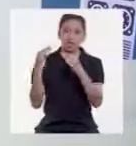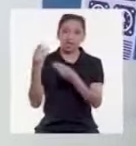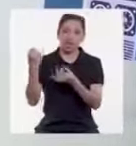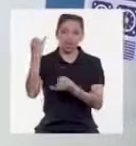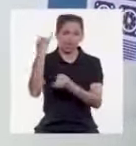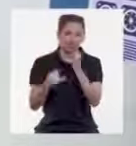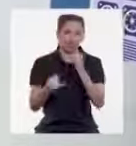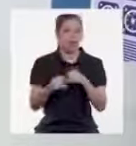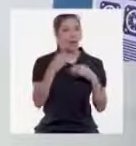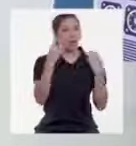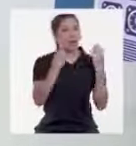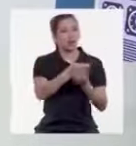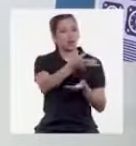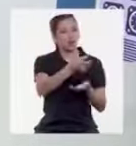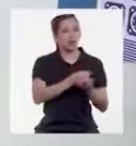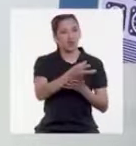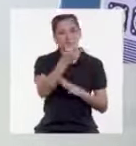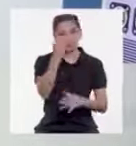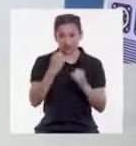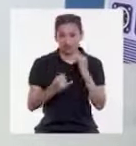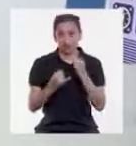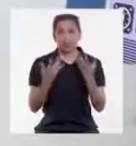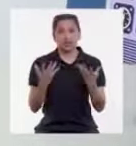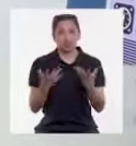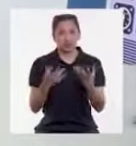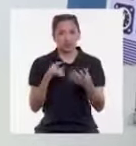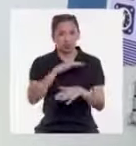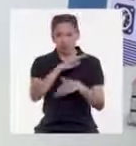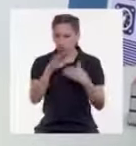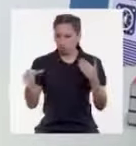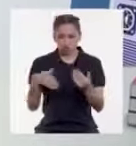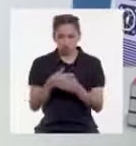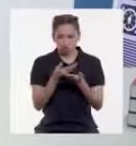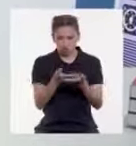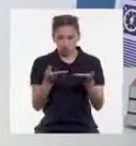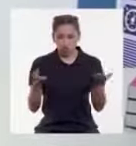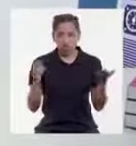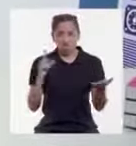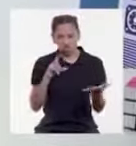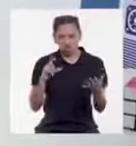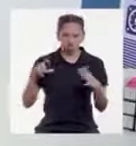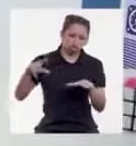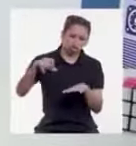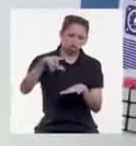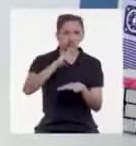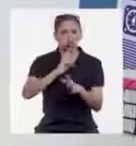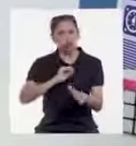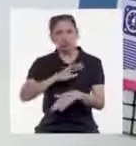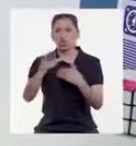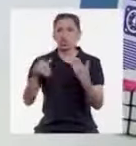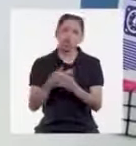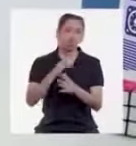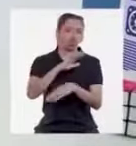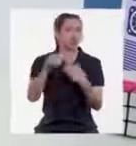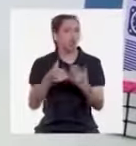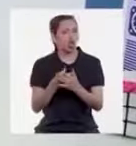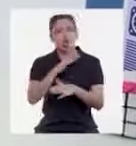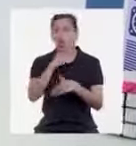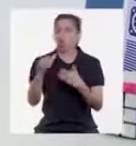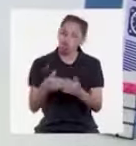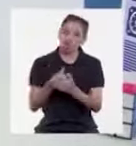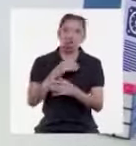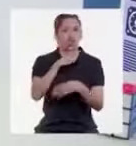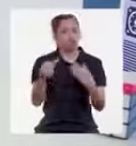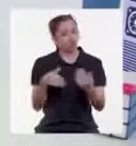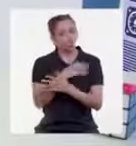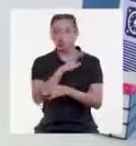cuando regresen de la calle... ¡Todo, todito, todo! ¿Qué dice? ¡Todo, todito, todo! ¡Todo,